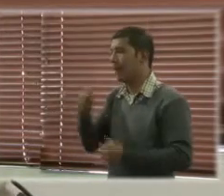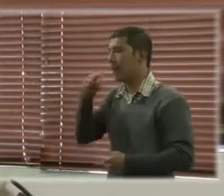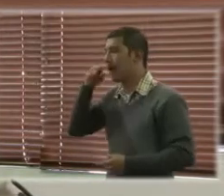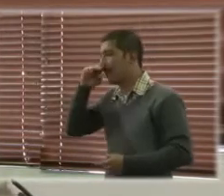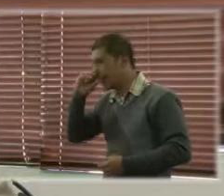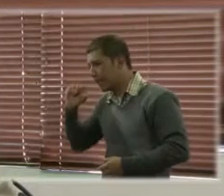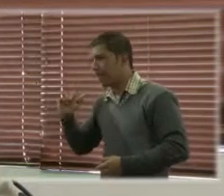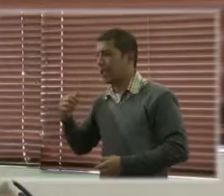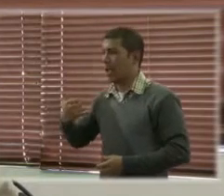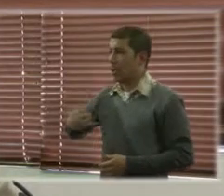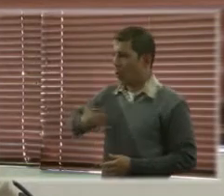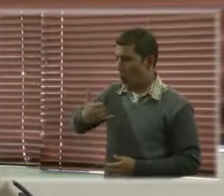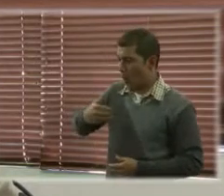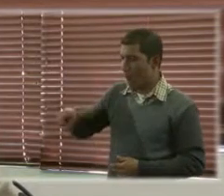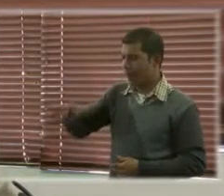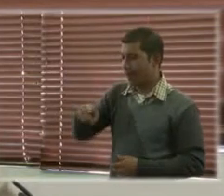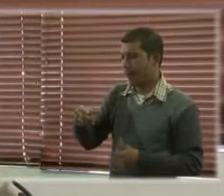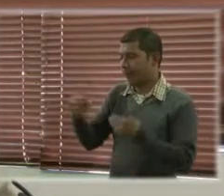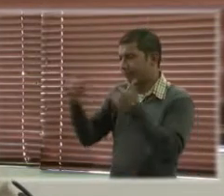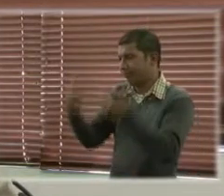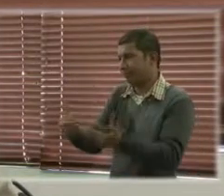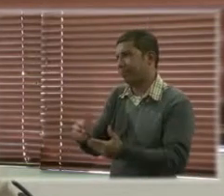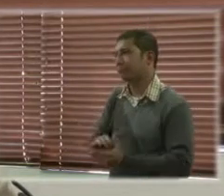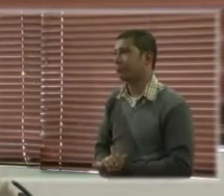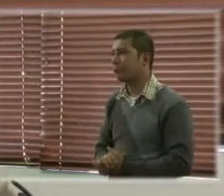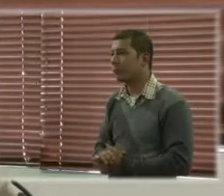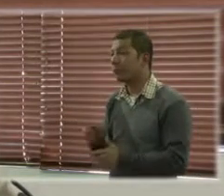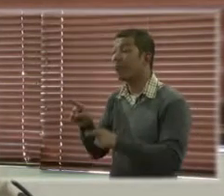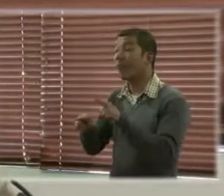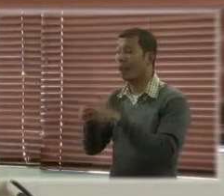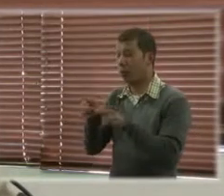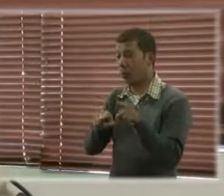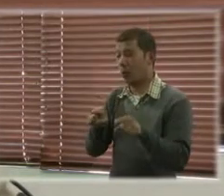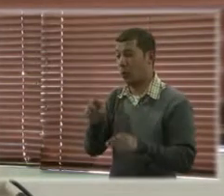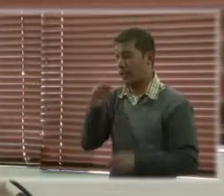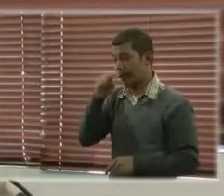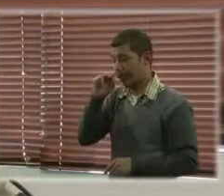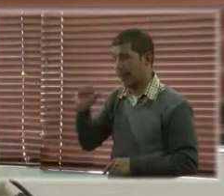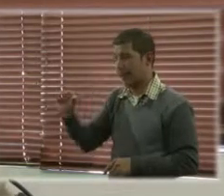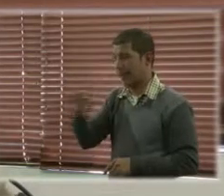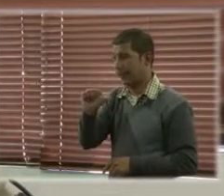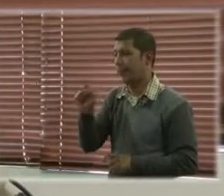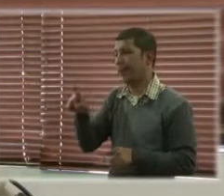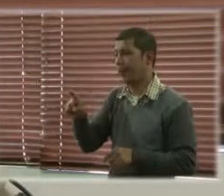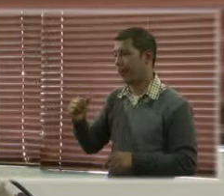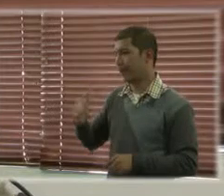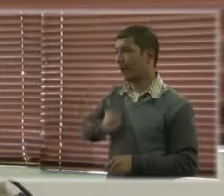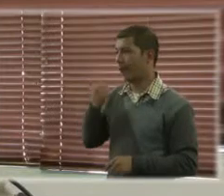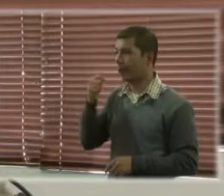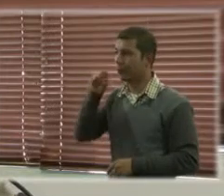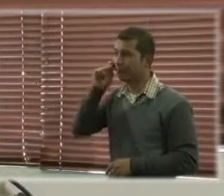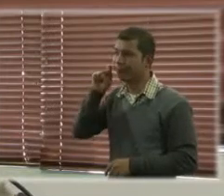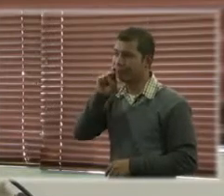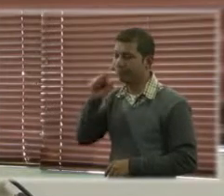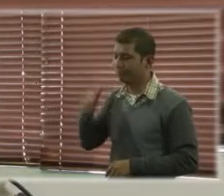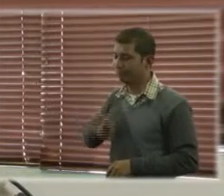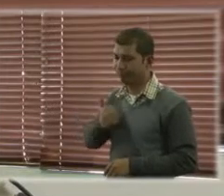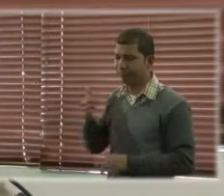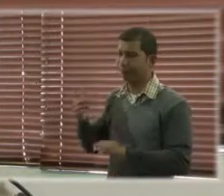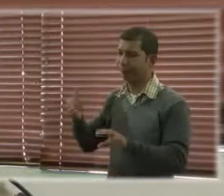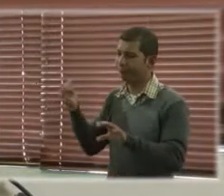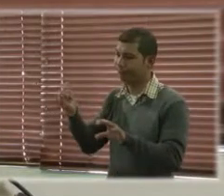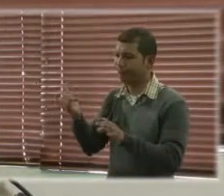discapacidad, algunas que han sido también víctimas de agresiones sexuales, eso se da muy